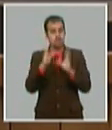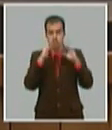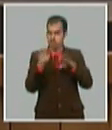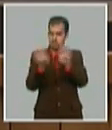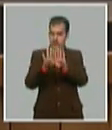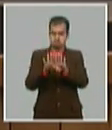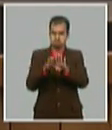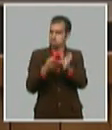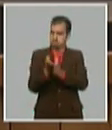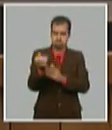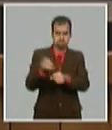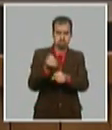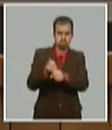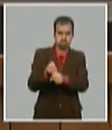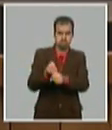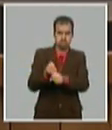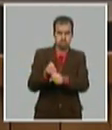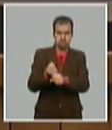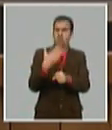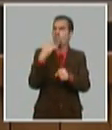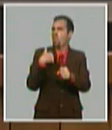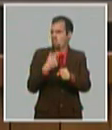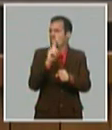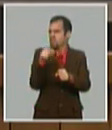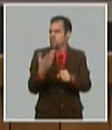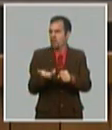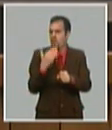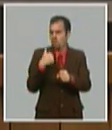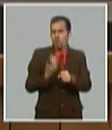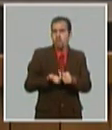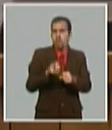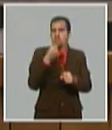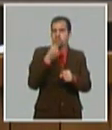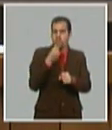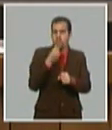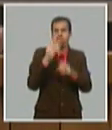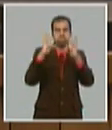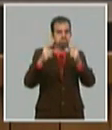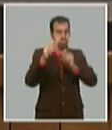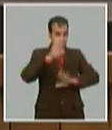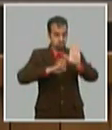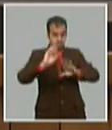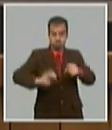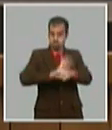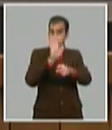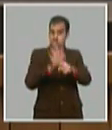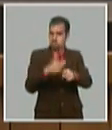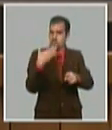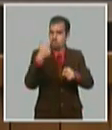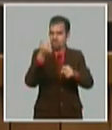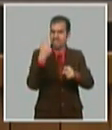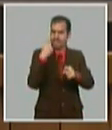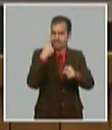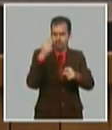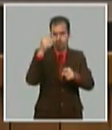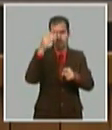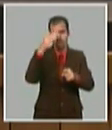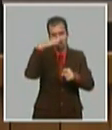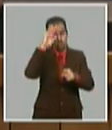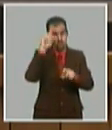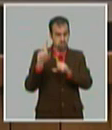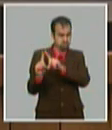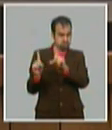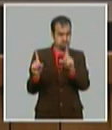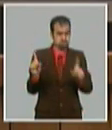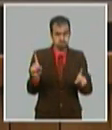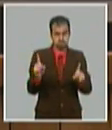se han podido alcanzar los resultados en el enfrentamiento a la COVID que con orgullo muestra el país expresados ayer